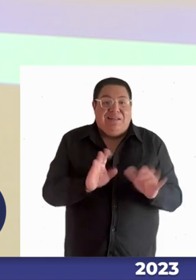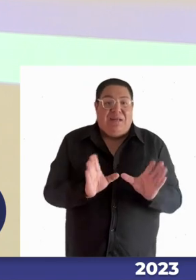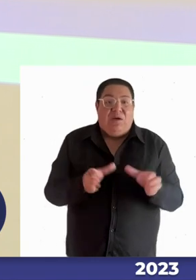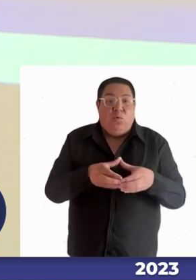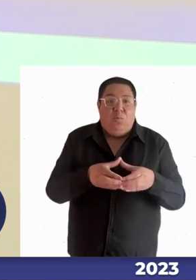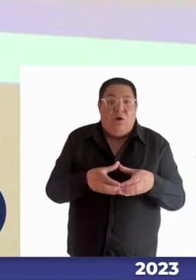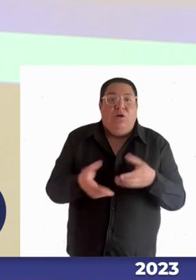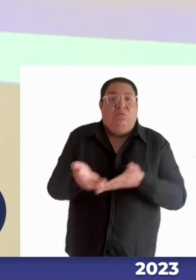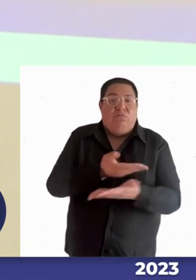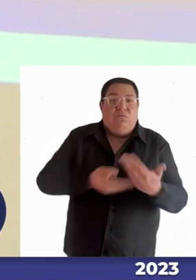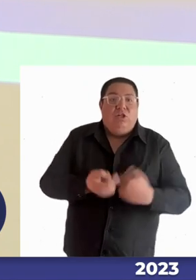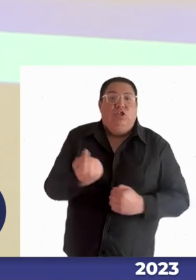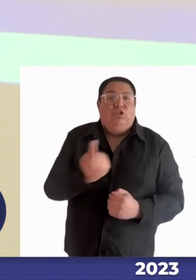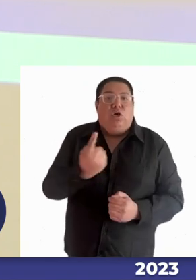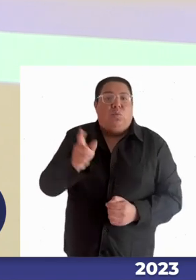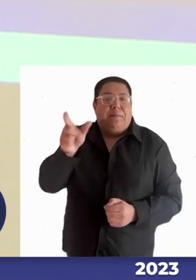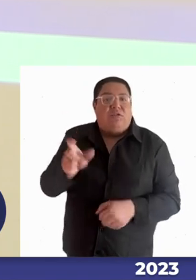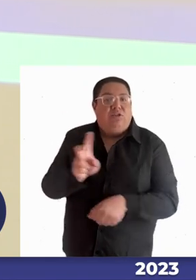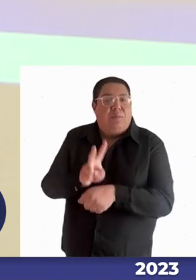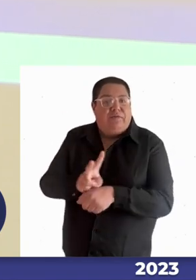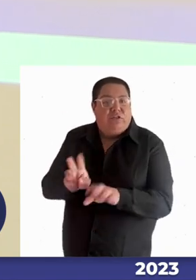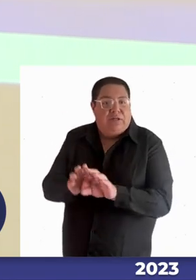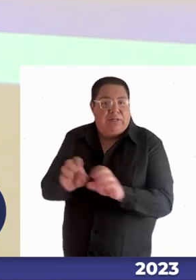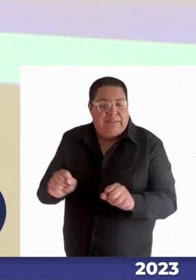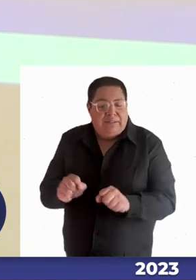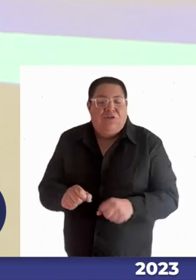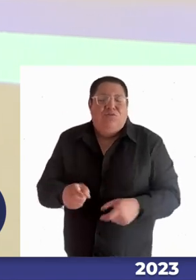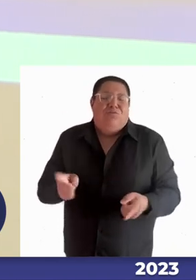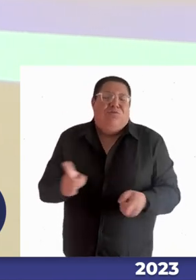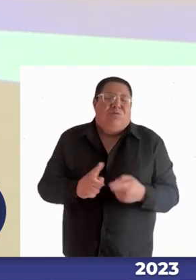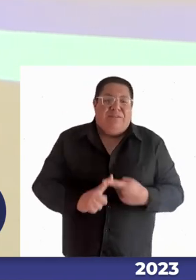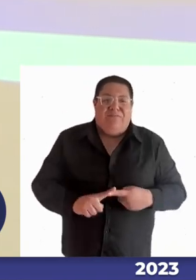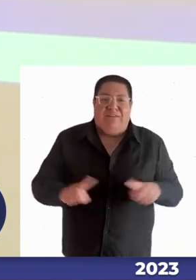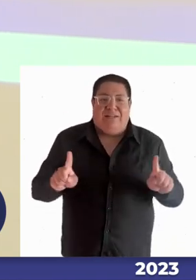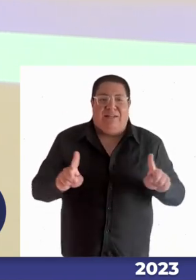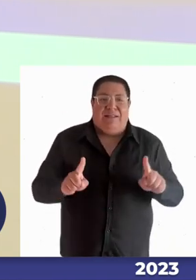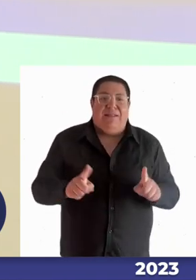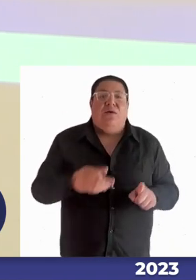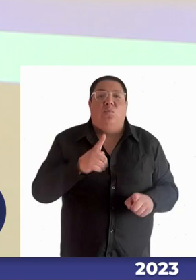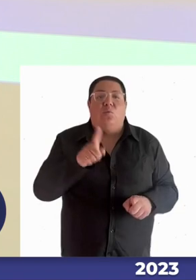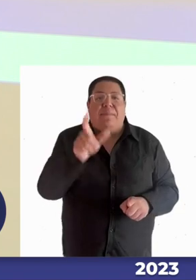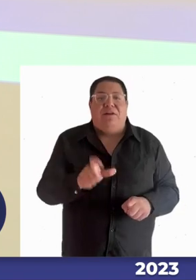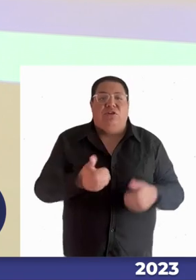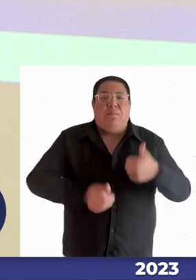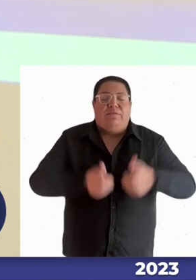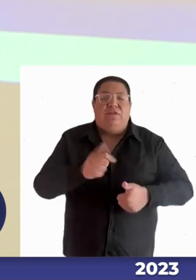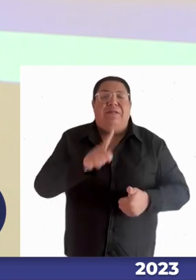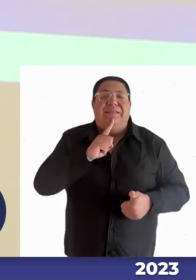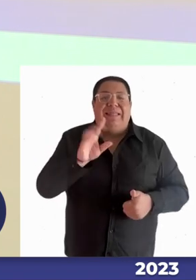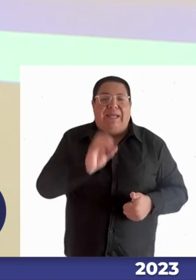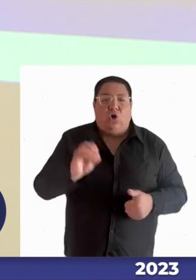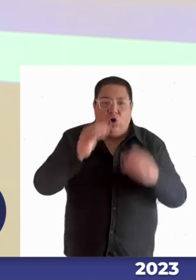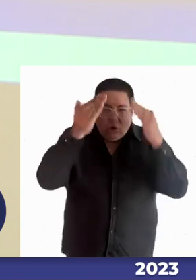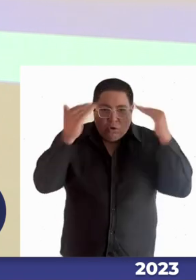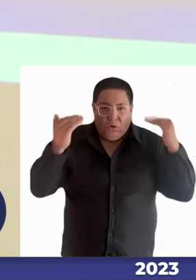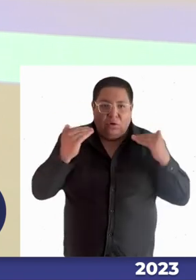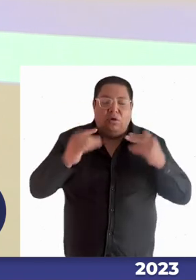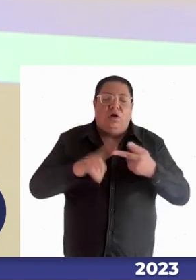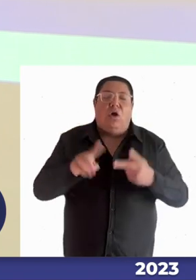colaborativo ya no es solo el profesor es sin duda los terapeutas ocupacionales son los psicopedagogos